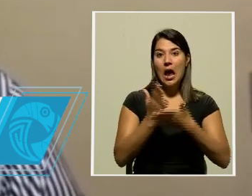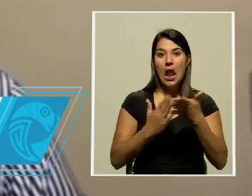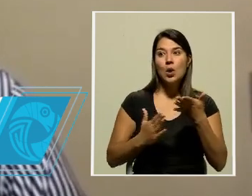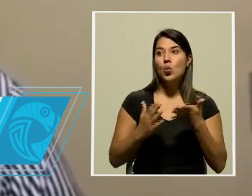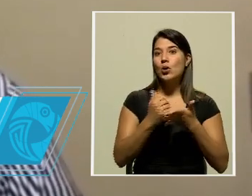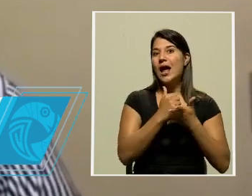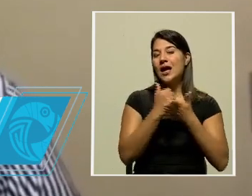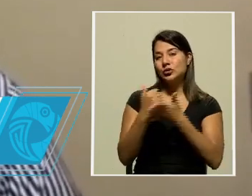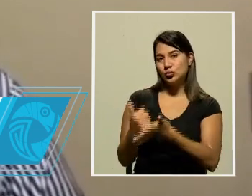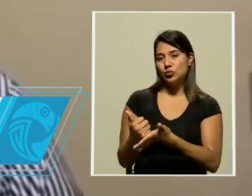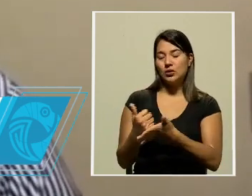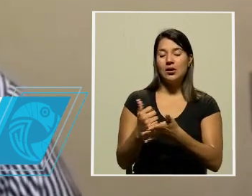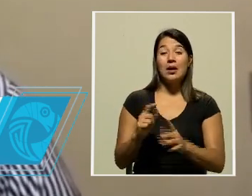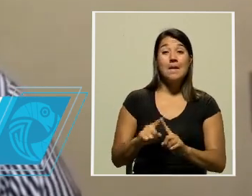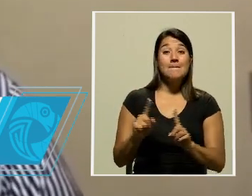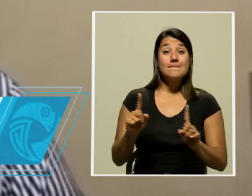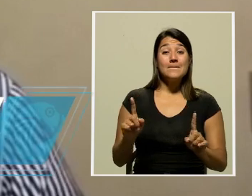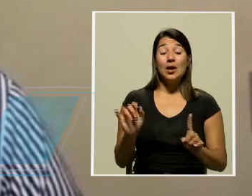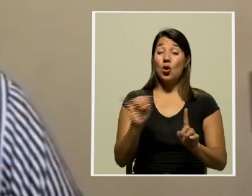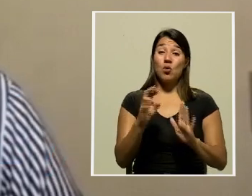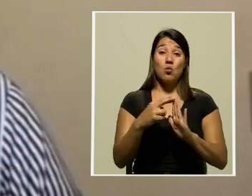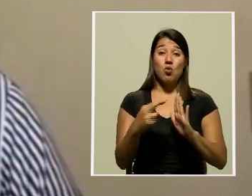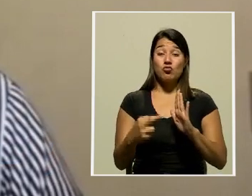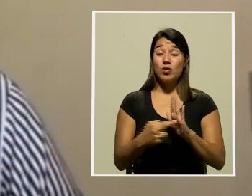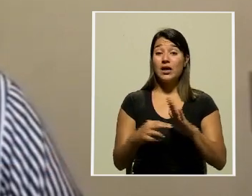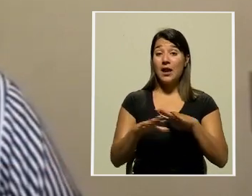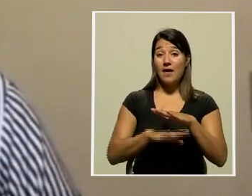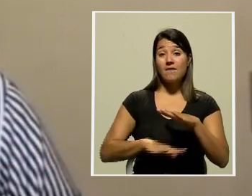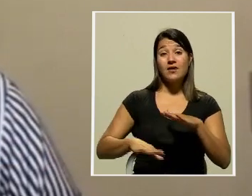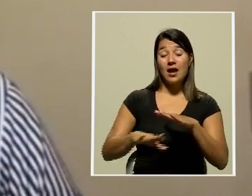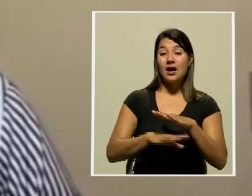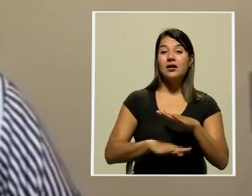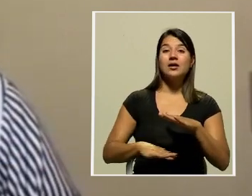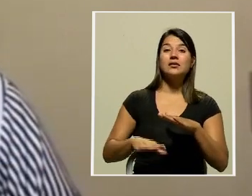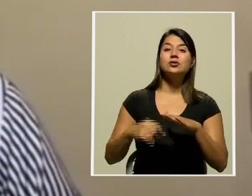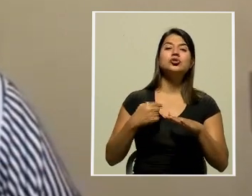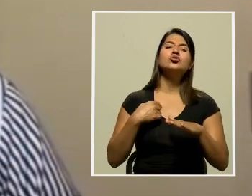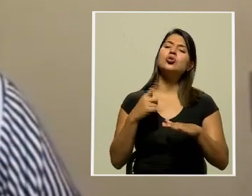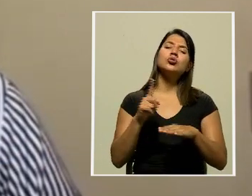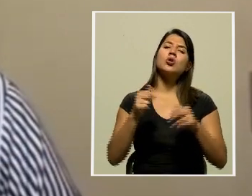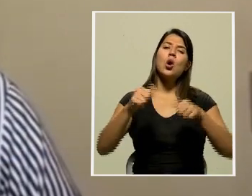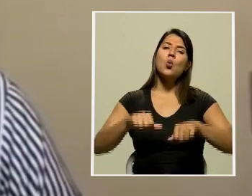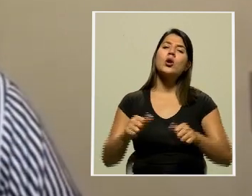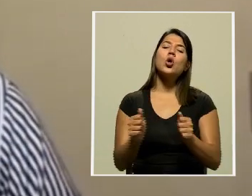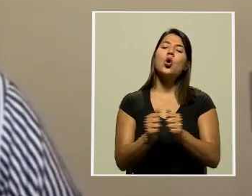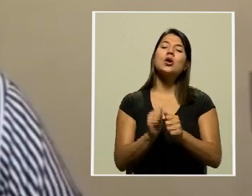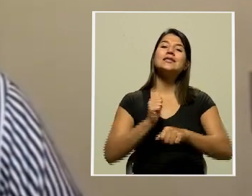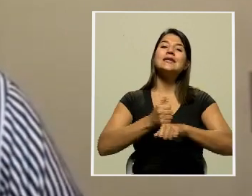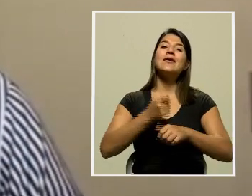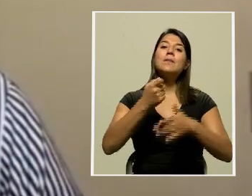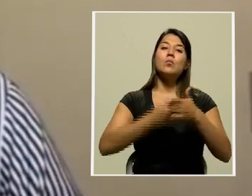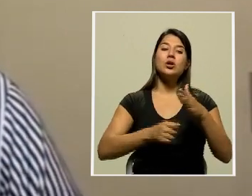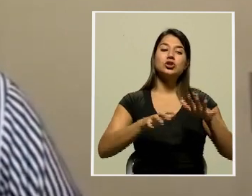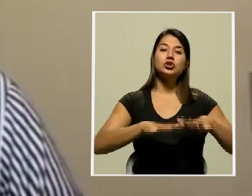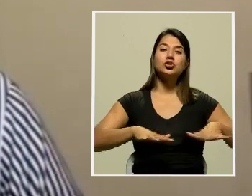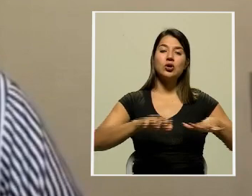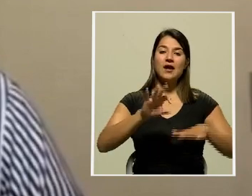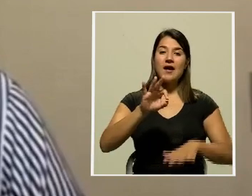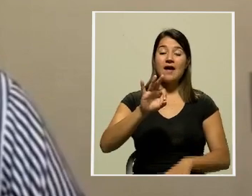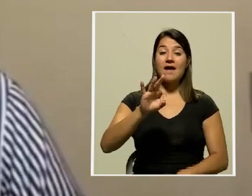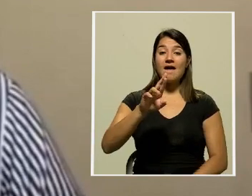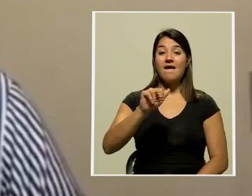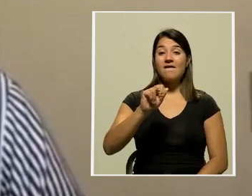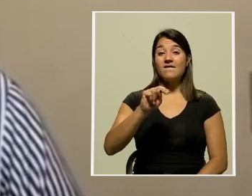regla básica yo me opongo a ponerle impuestos a las zonas francas. Creo que si Costa Rica lo encarece,